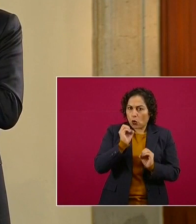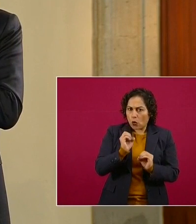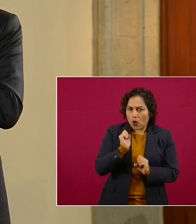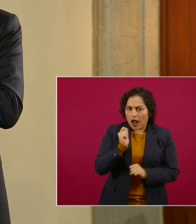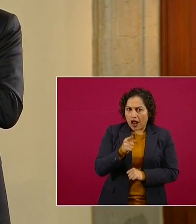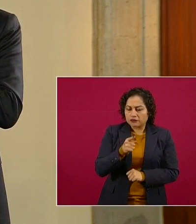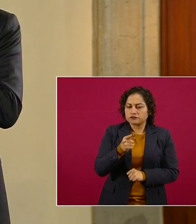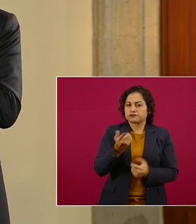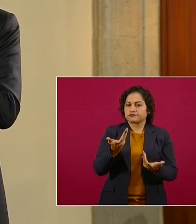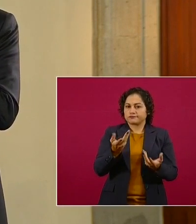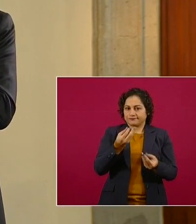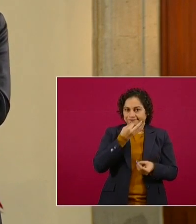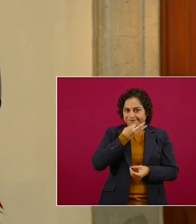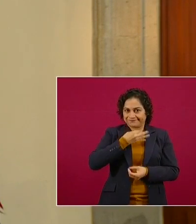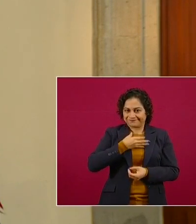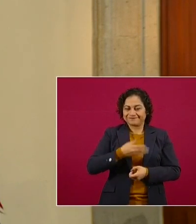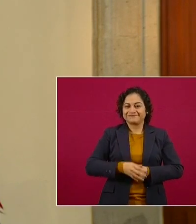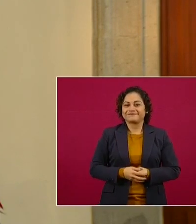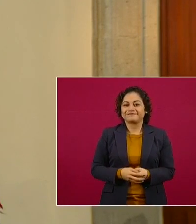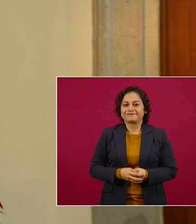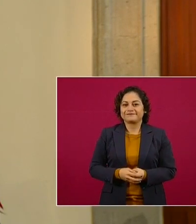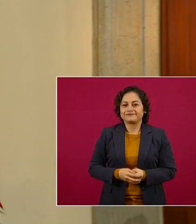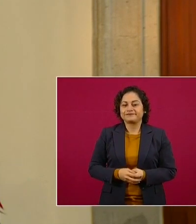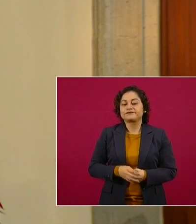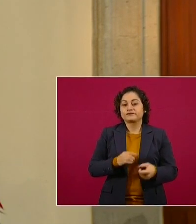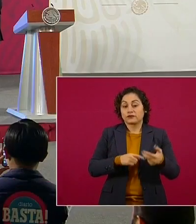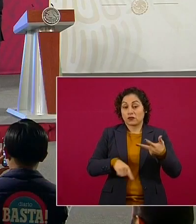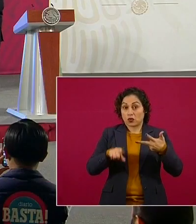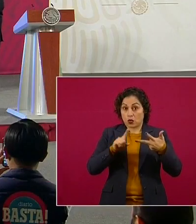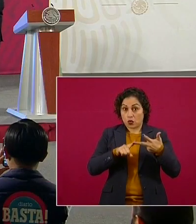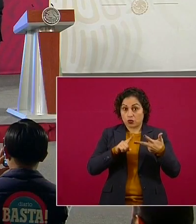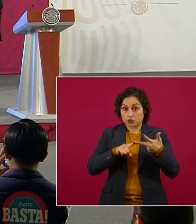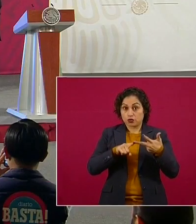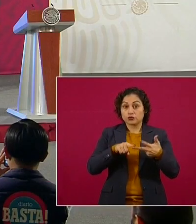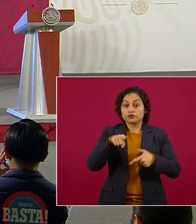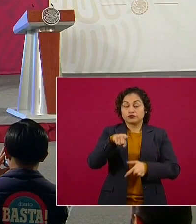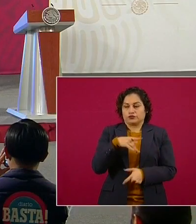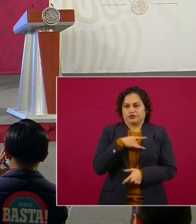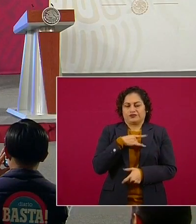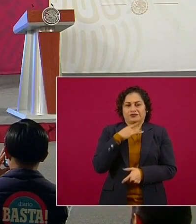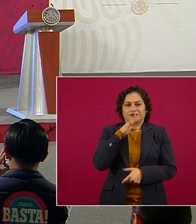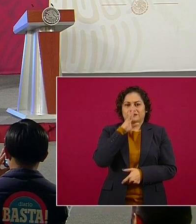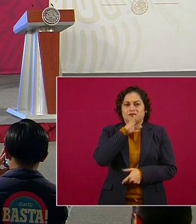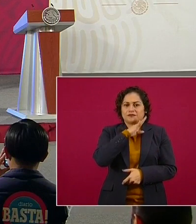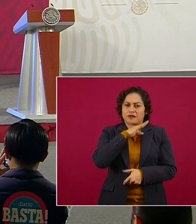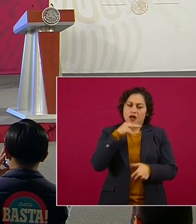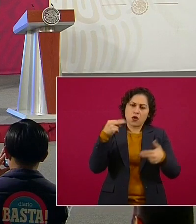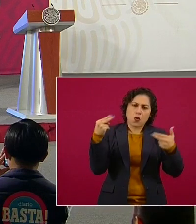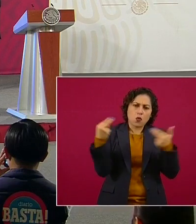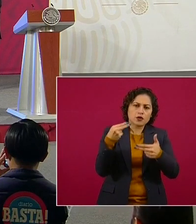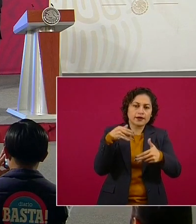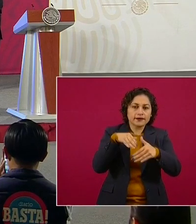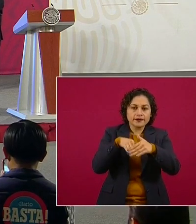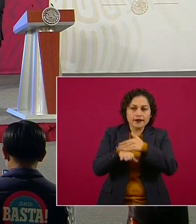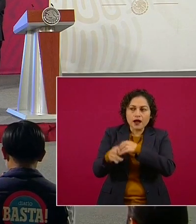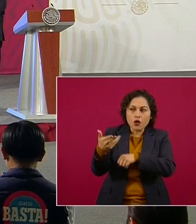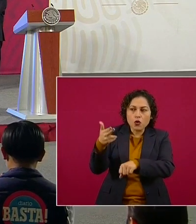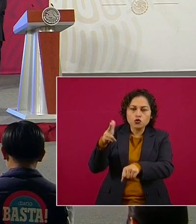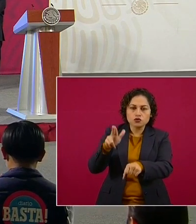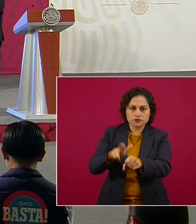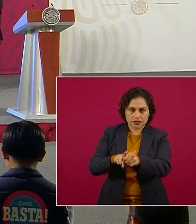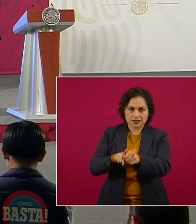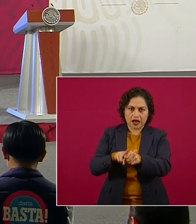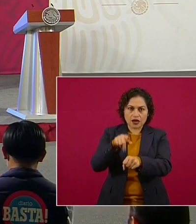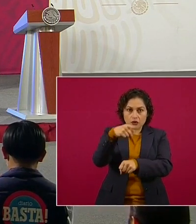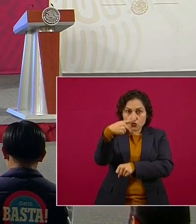Ocho, acude pronto a la clínica, centro de salud o al hospital más cercano para